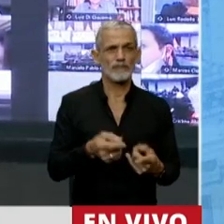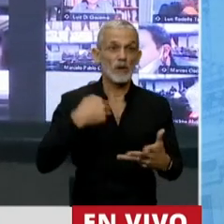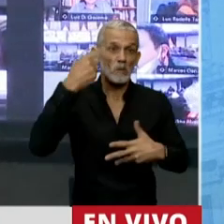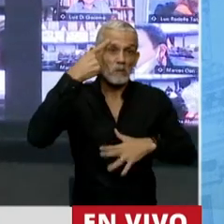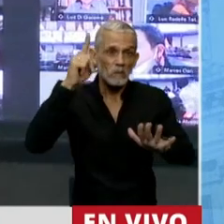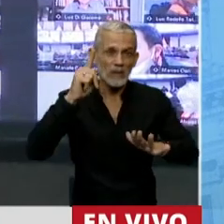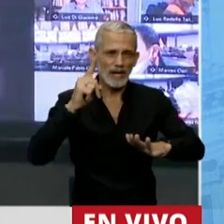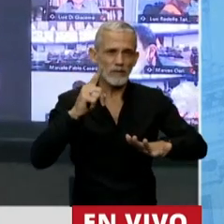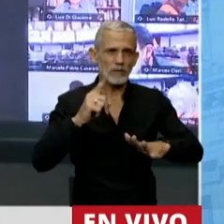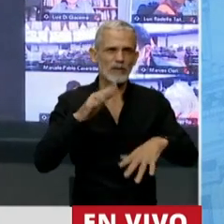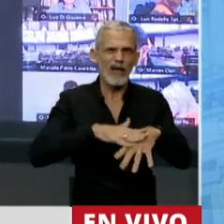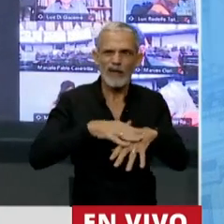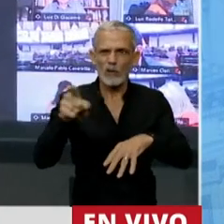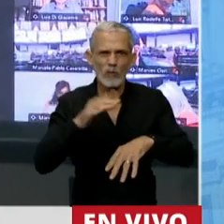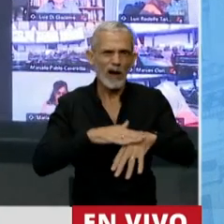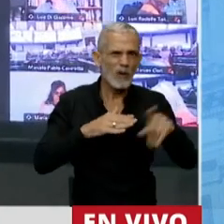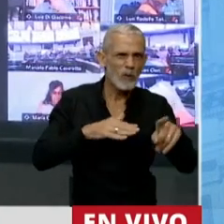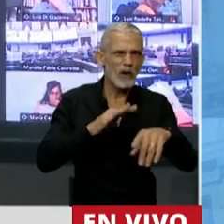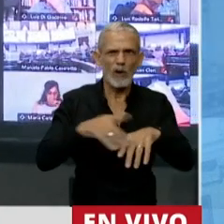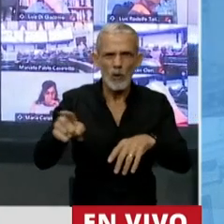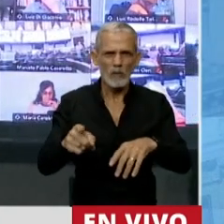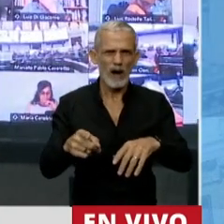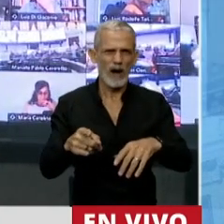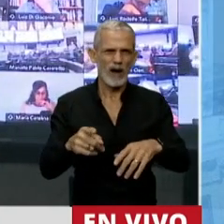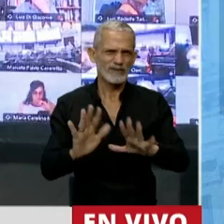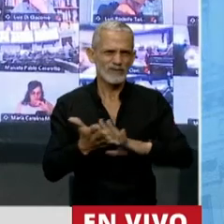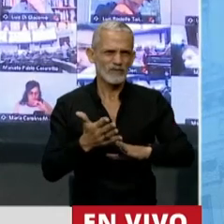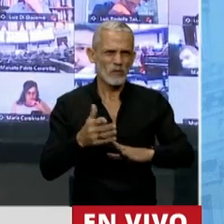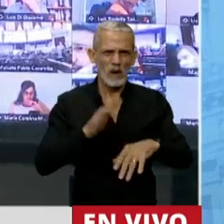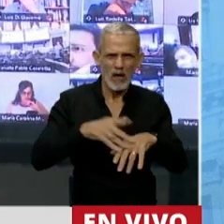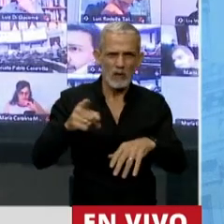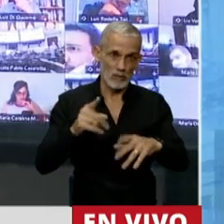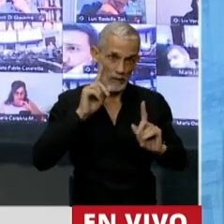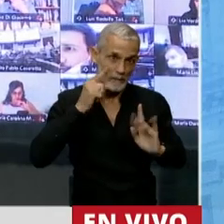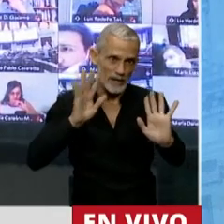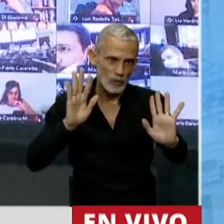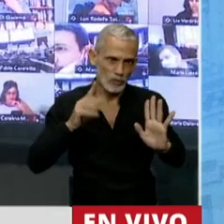creemos que genera culpables de forma caprichosa y peligrosa,